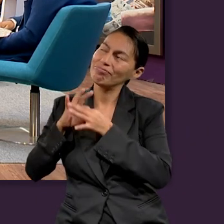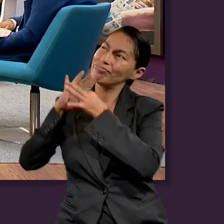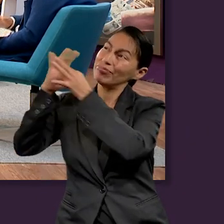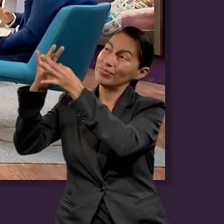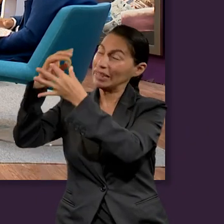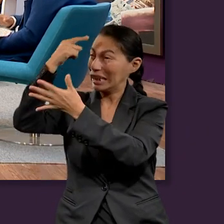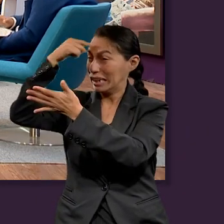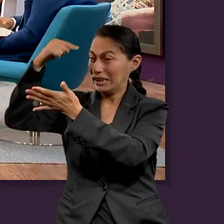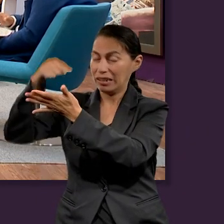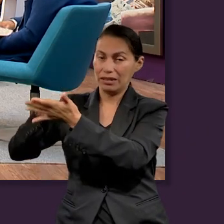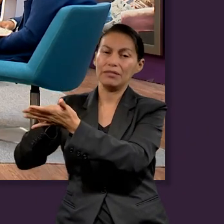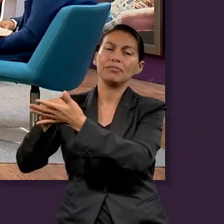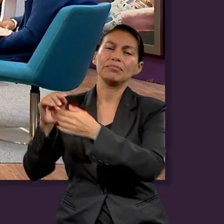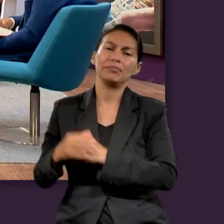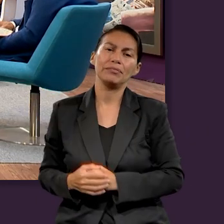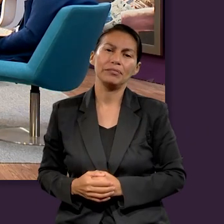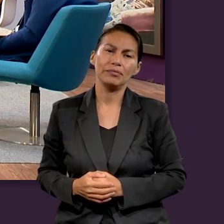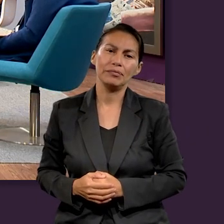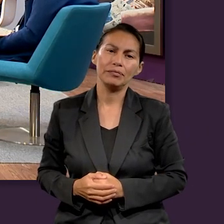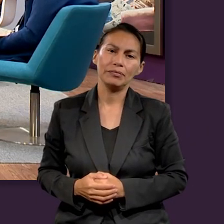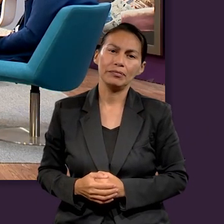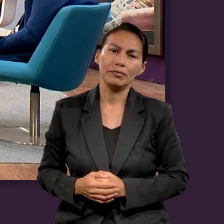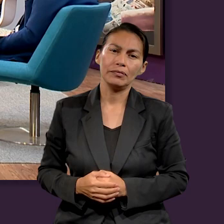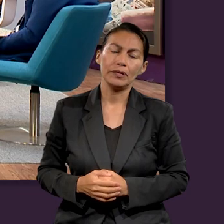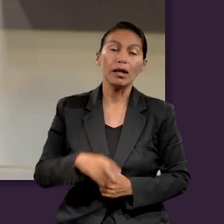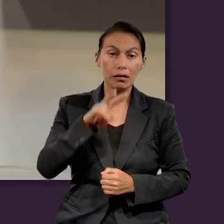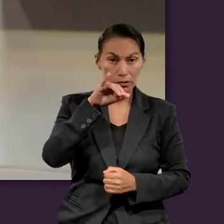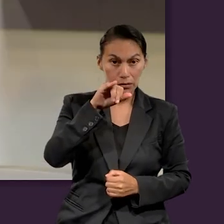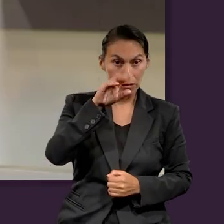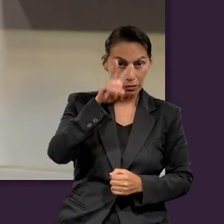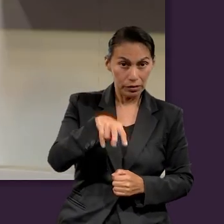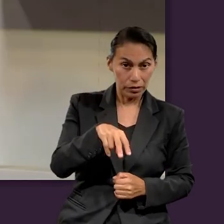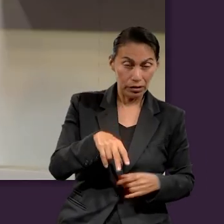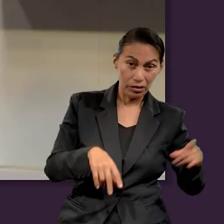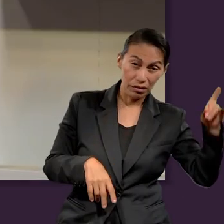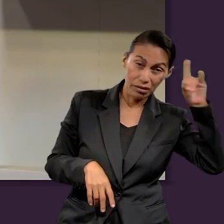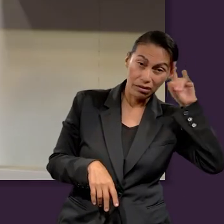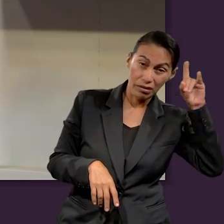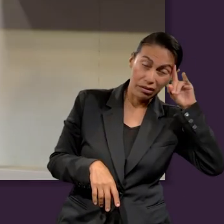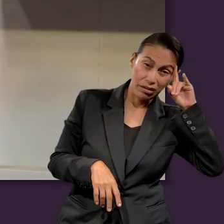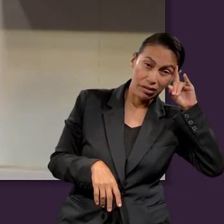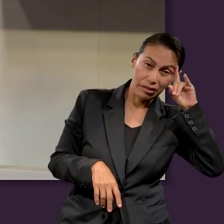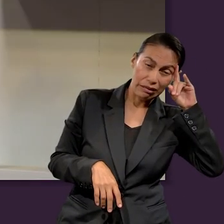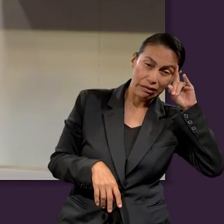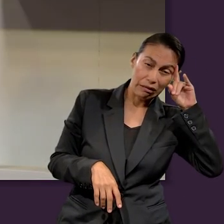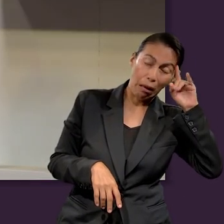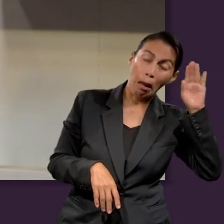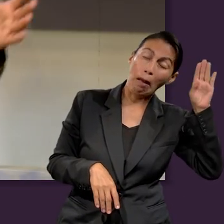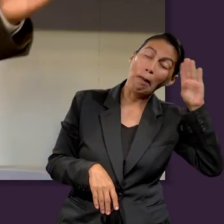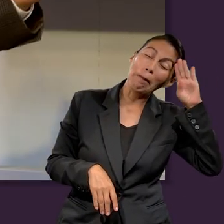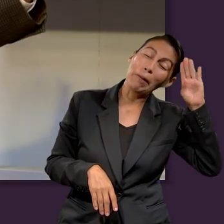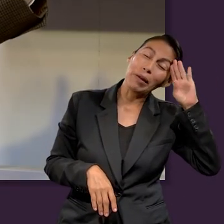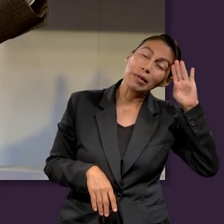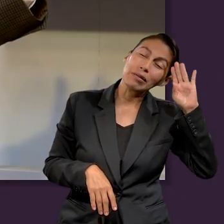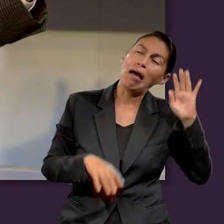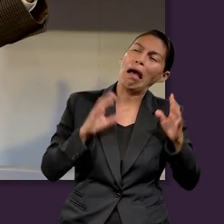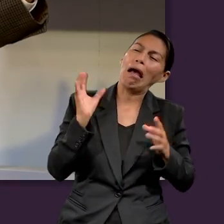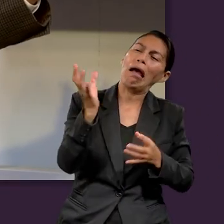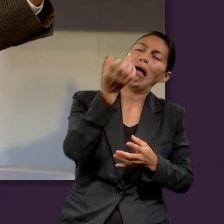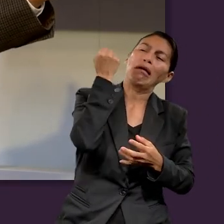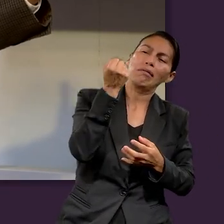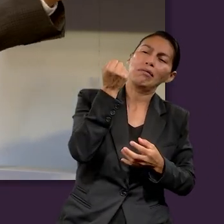creer y es en lo que me debo aferrar. Y fue el tema de Satanás, ¿no? Creyendo que había ganado